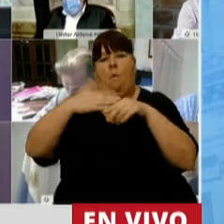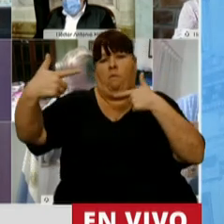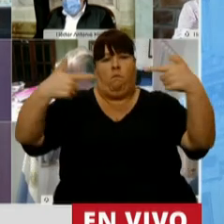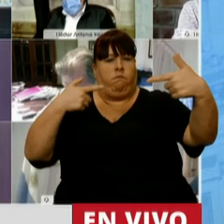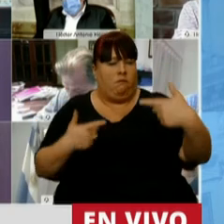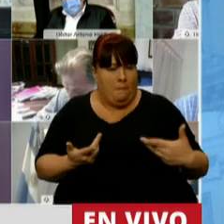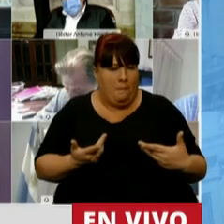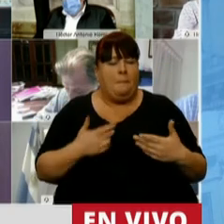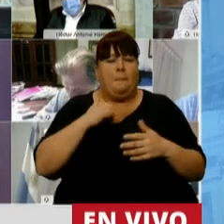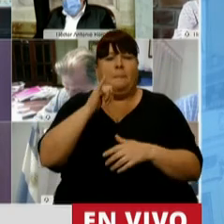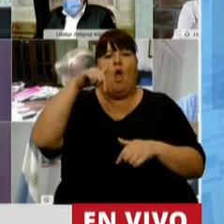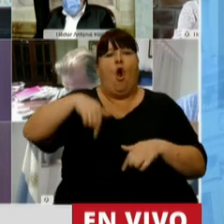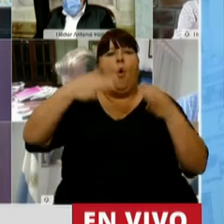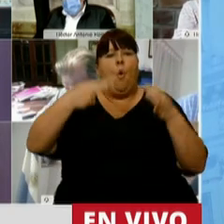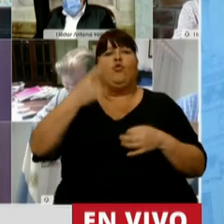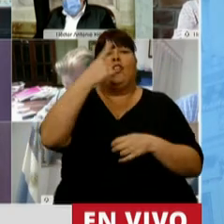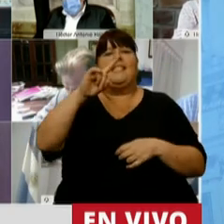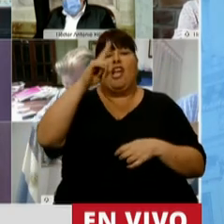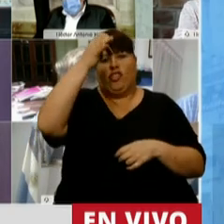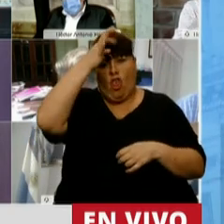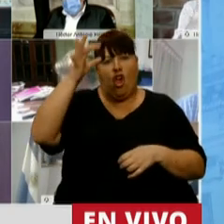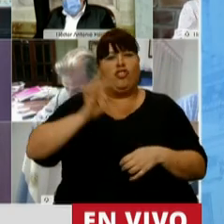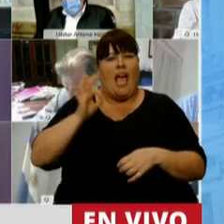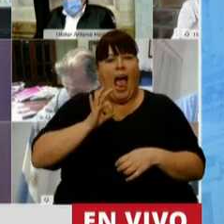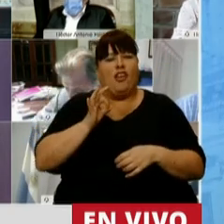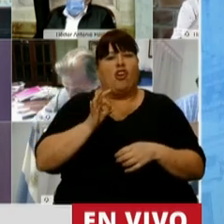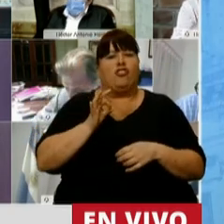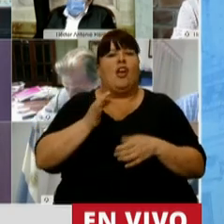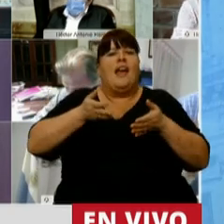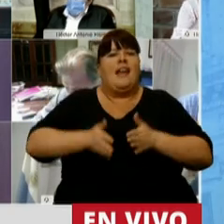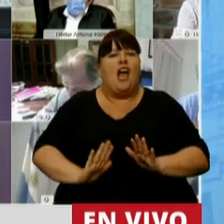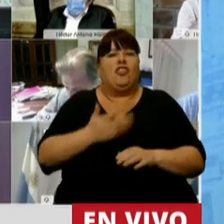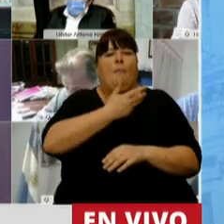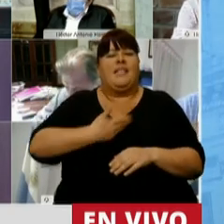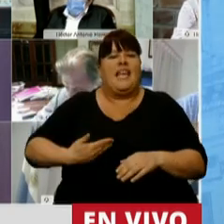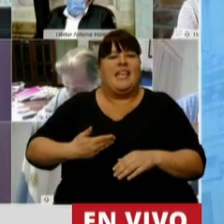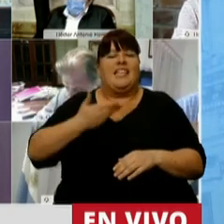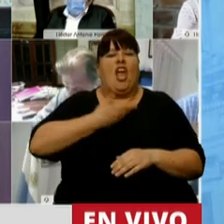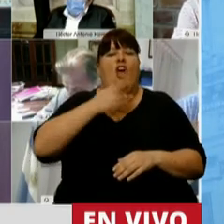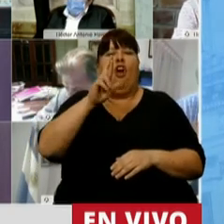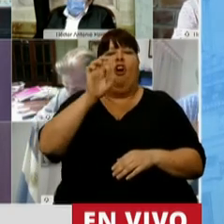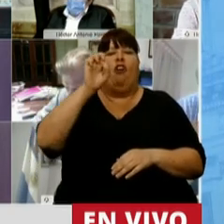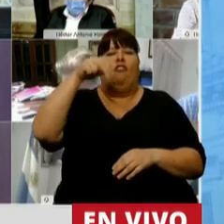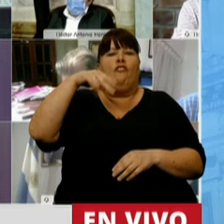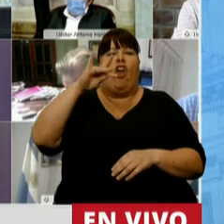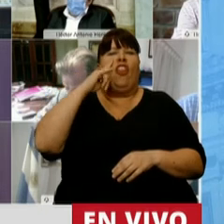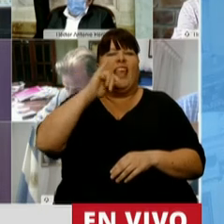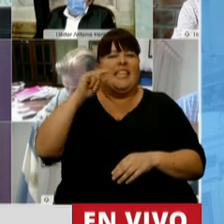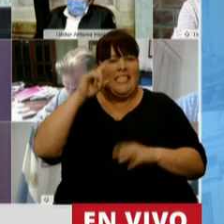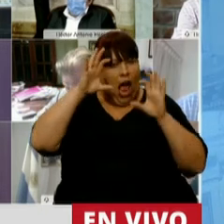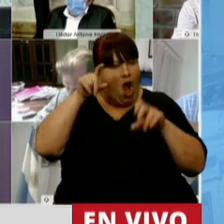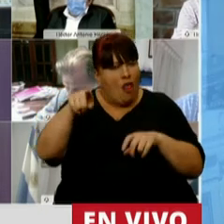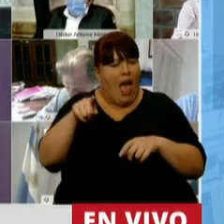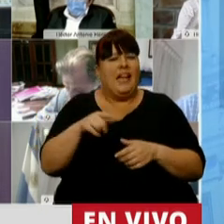para cerrar, hoy que se cumplen 112 años del nacimiento del Presidente Arturo Frondizi, recordar que Arturo